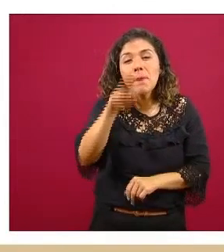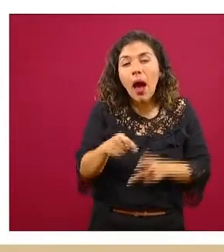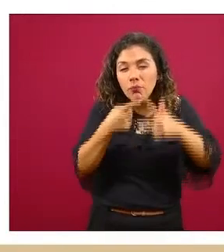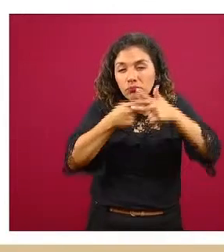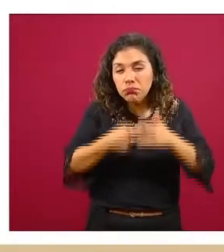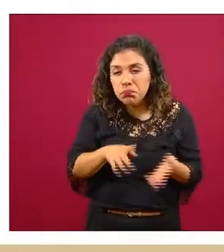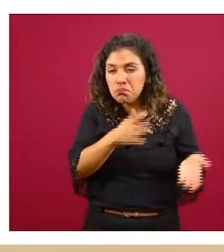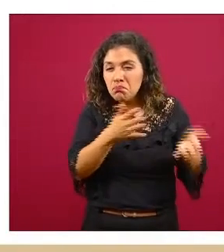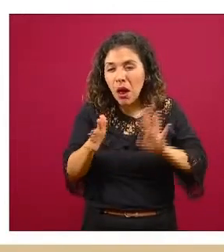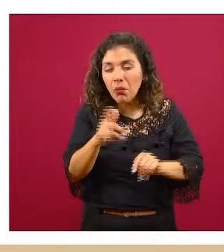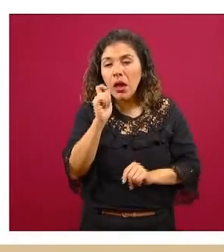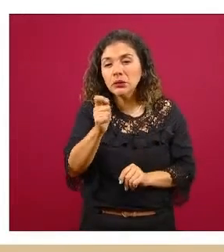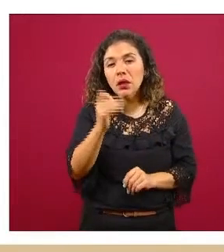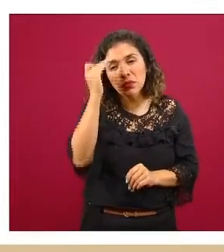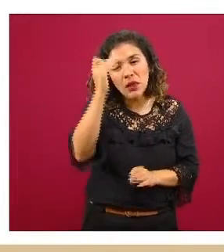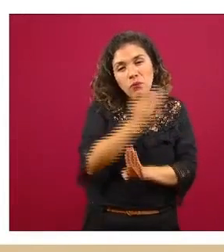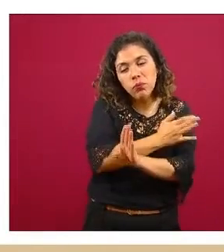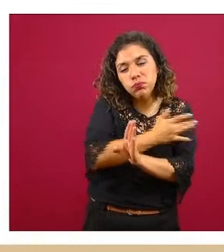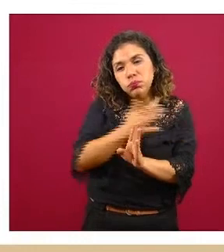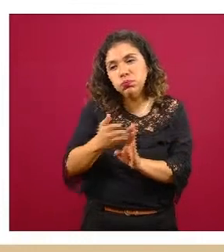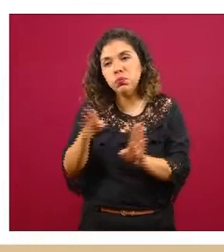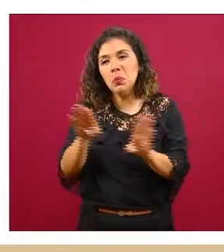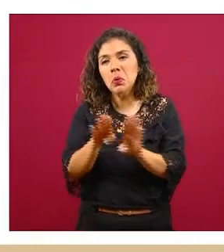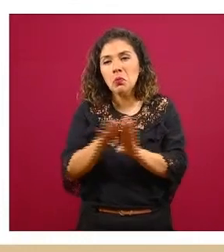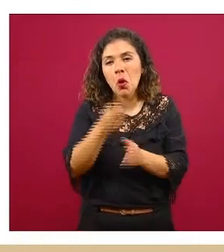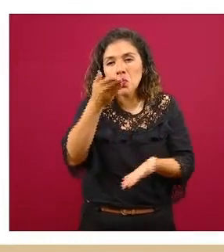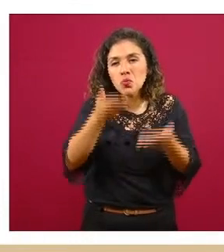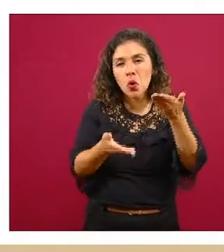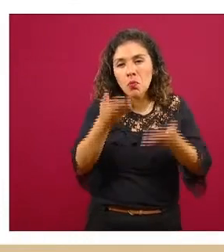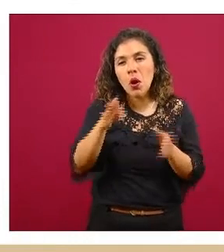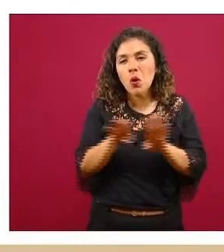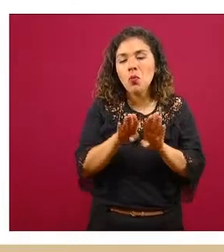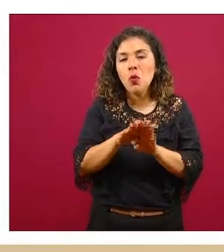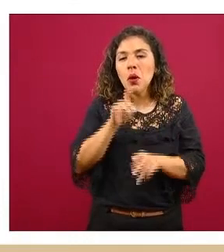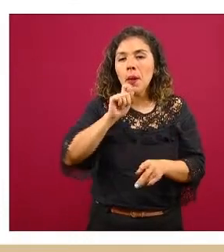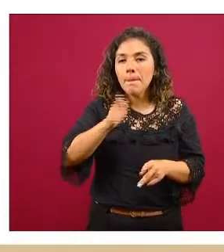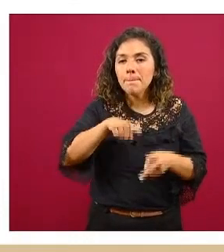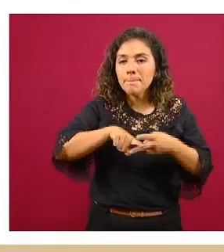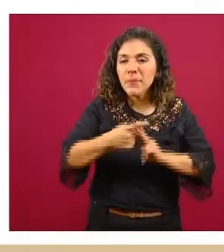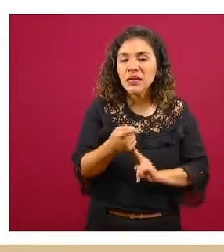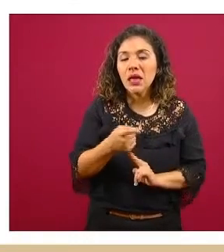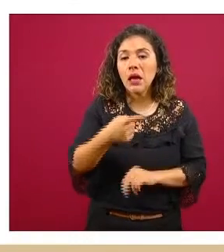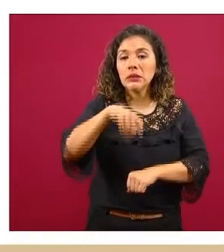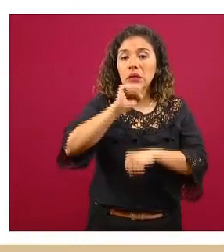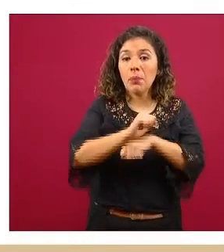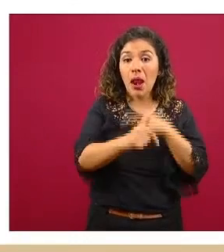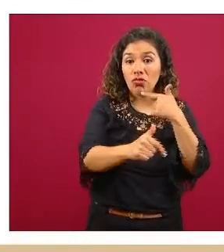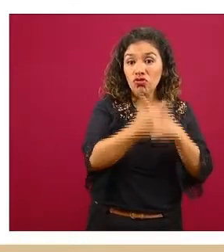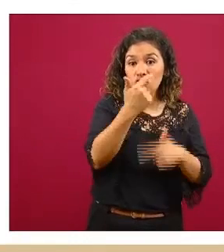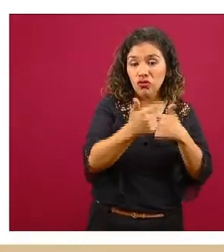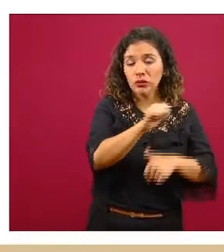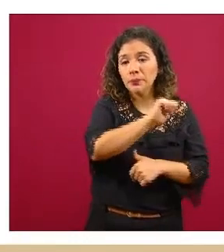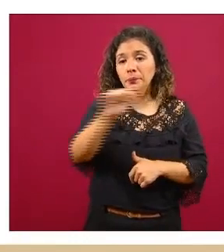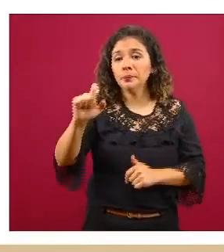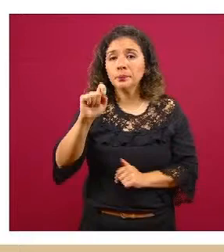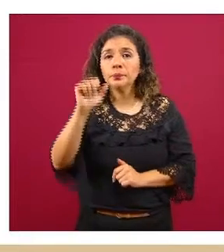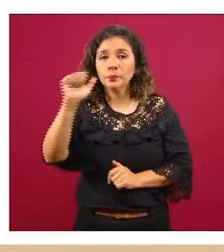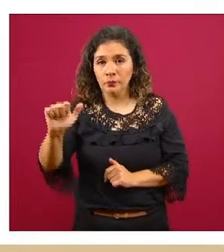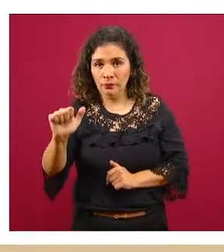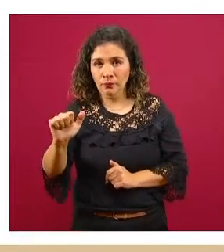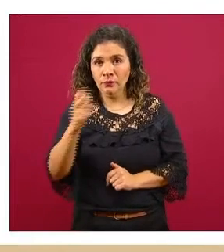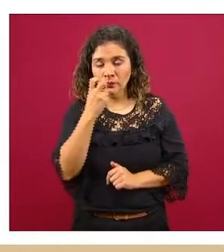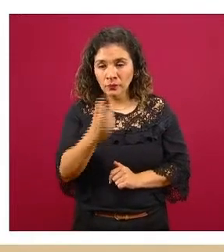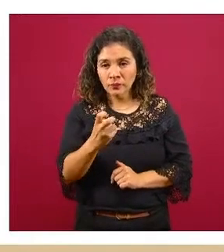periodo en un periodo que va tratamos para poder comparar comparamos del periodo de la semana 12 a la 26